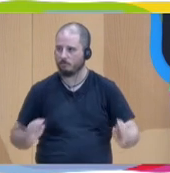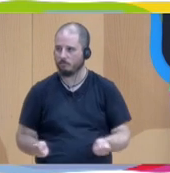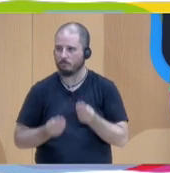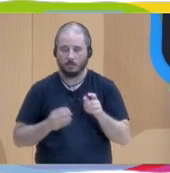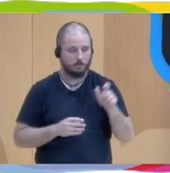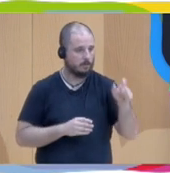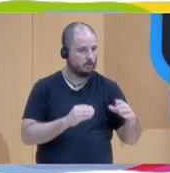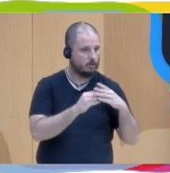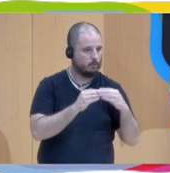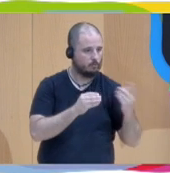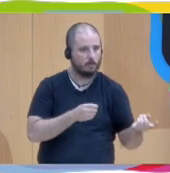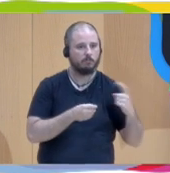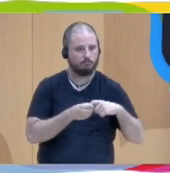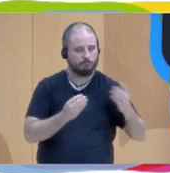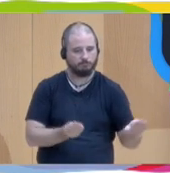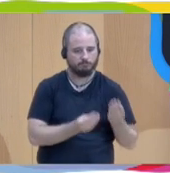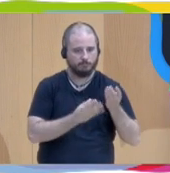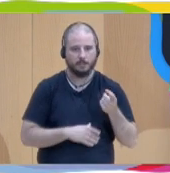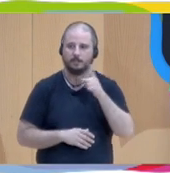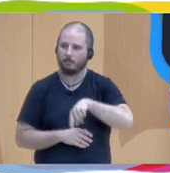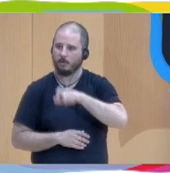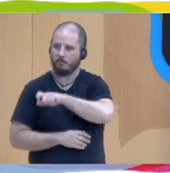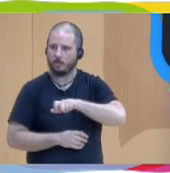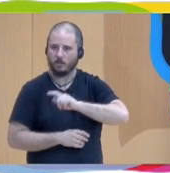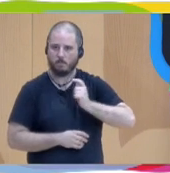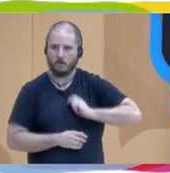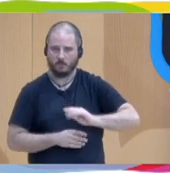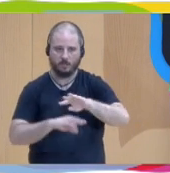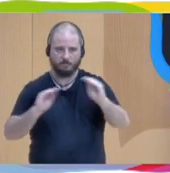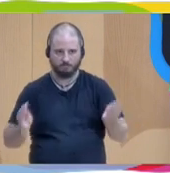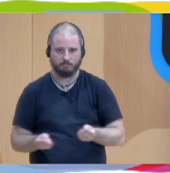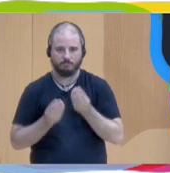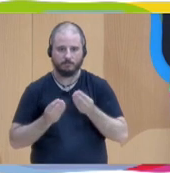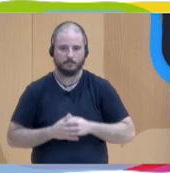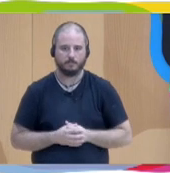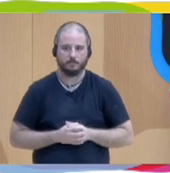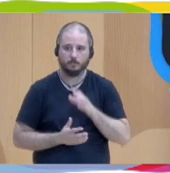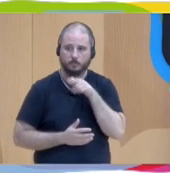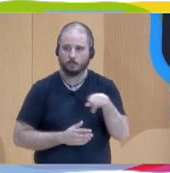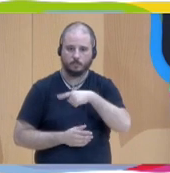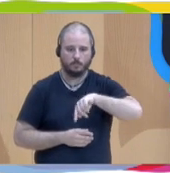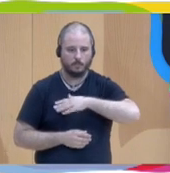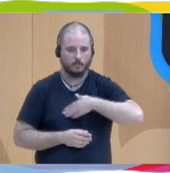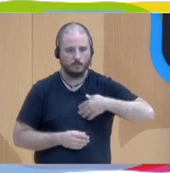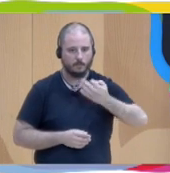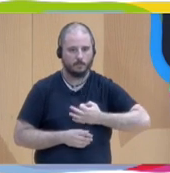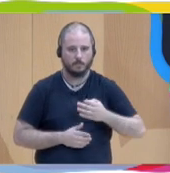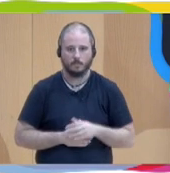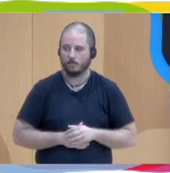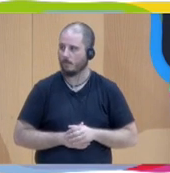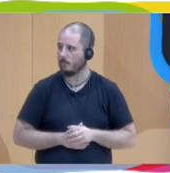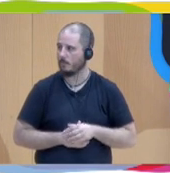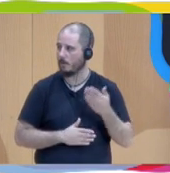la profesionista y de los trabajadores. Por eso queremos que este